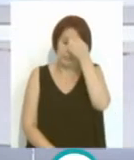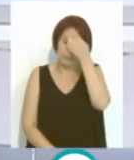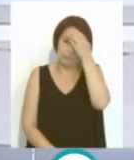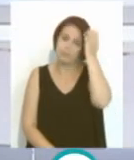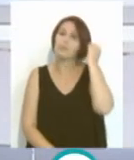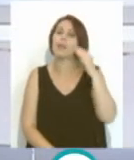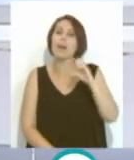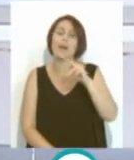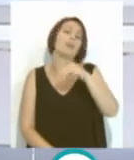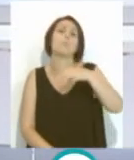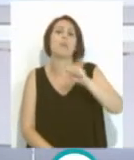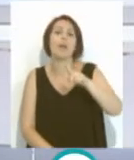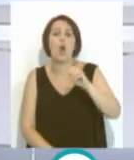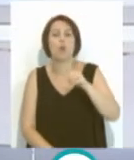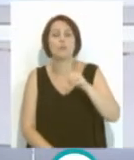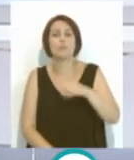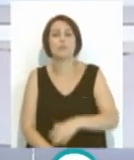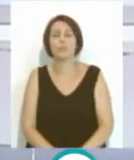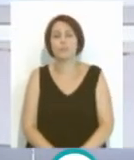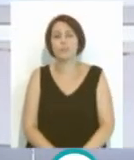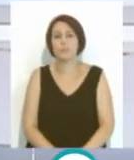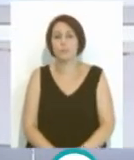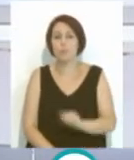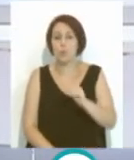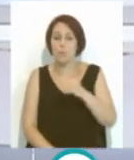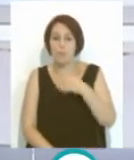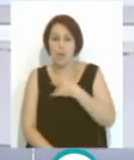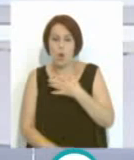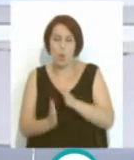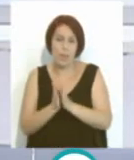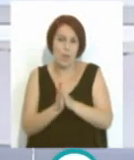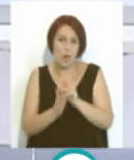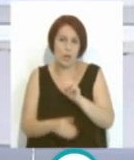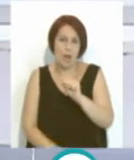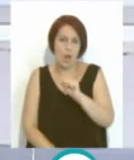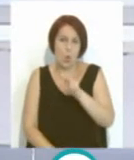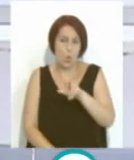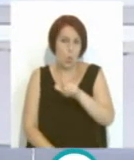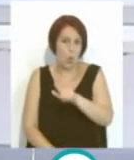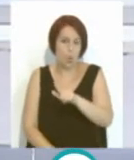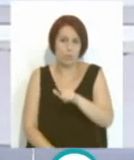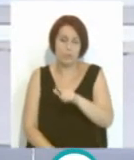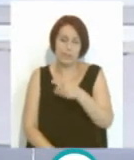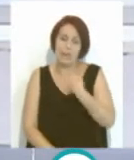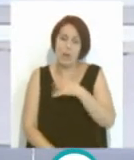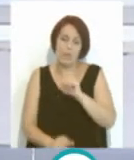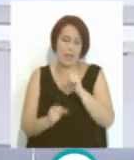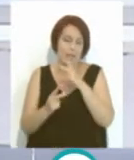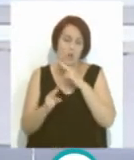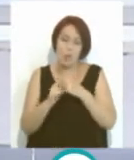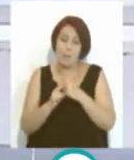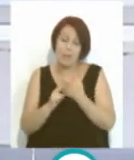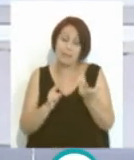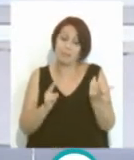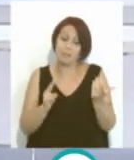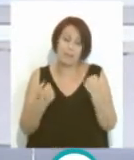de Carmelo Navarro, el de Ramón Blanco, nuestro compañero Raúl, la tiene ya oficializado a nombre, no se le